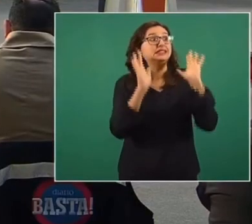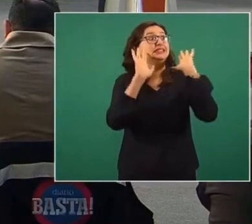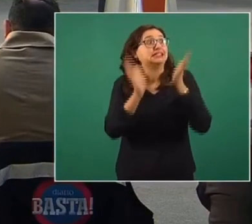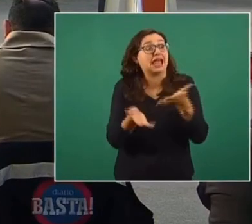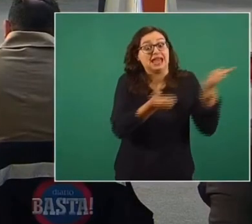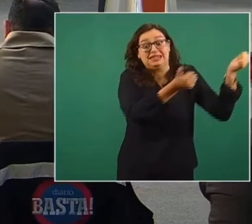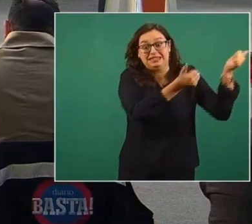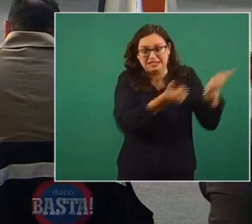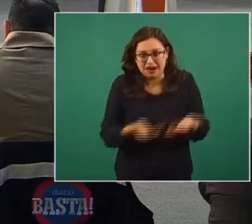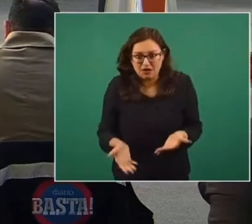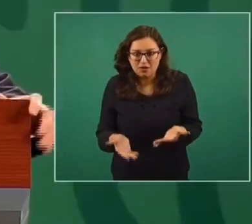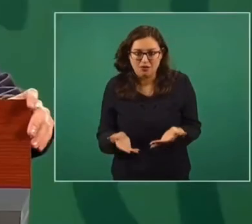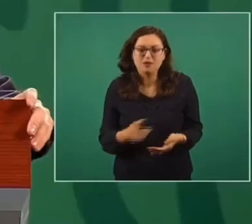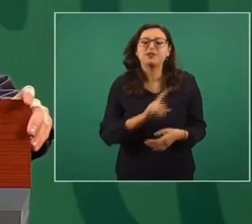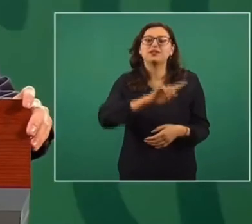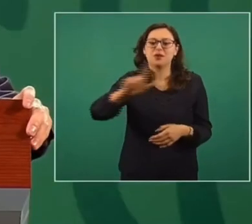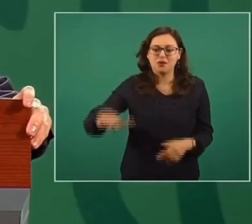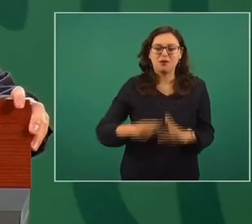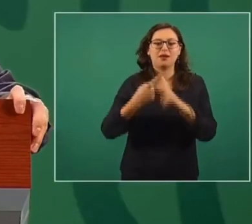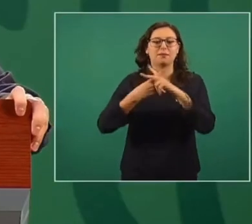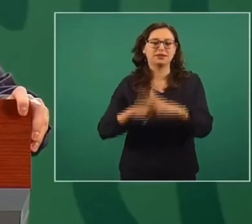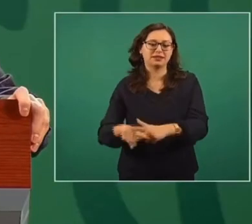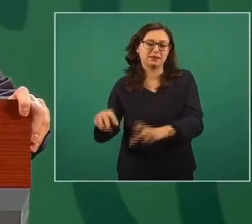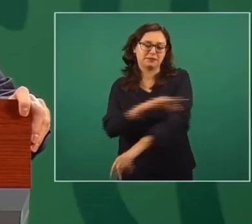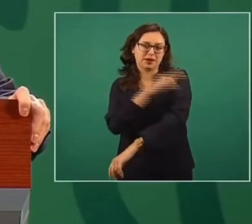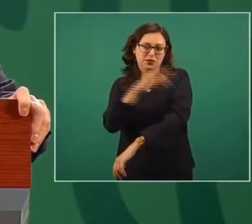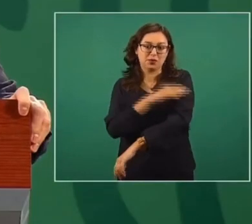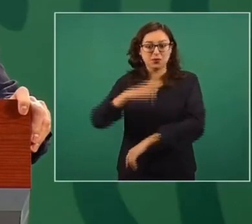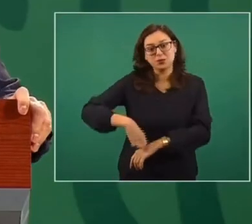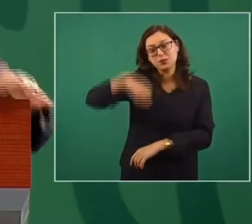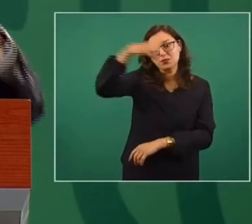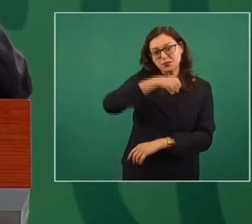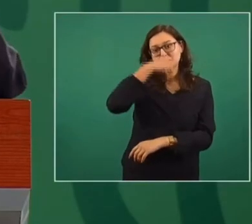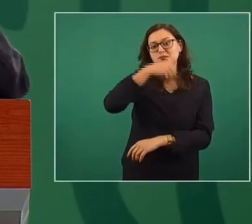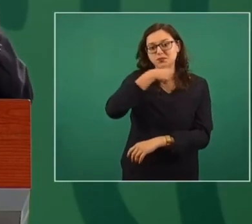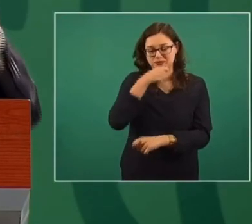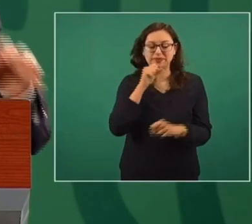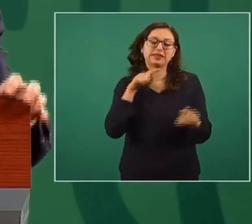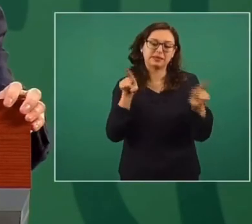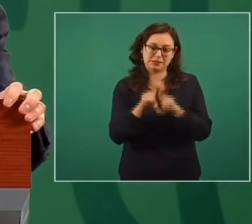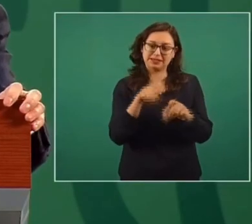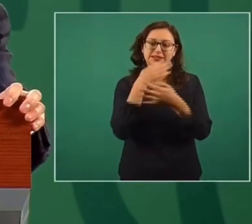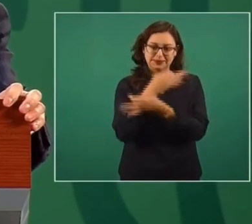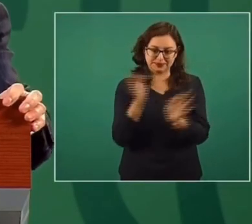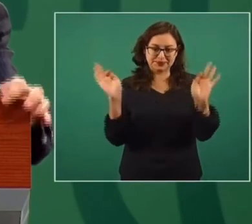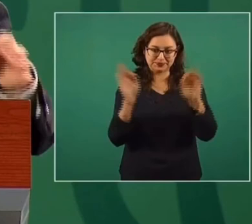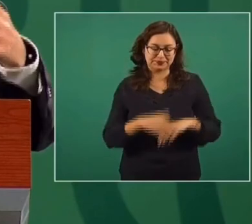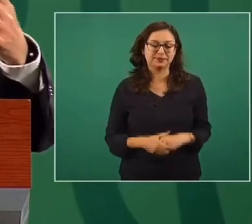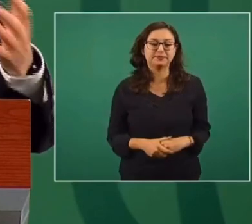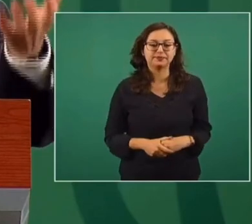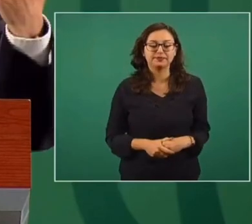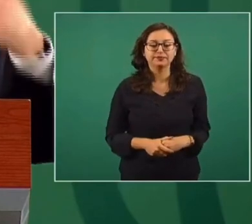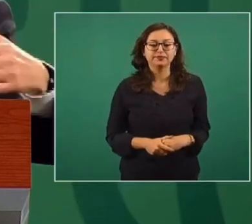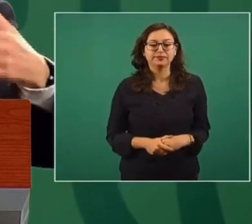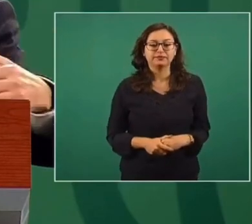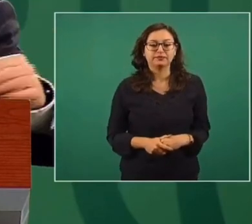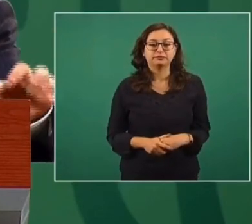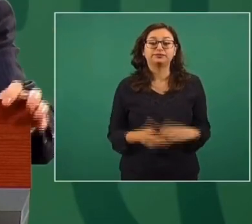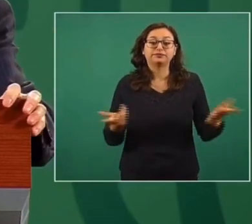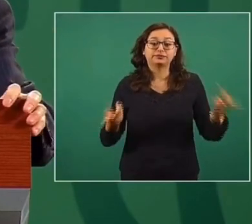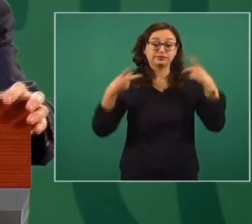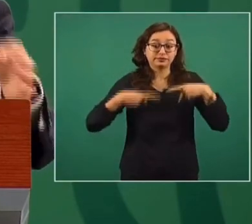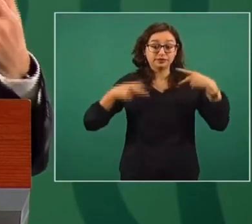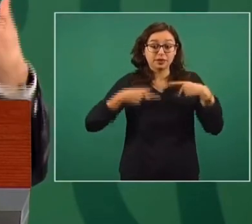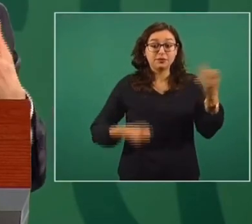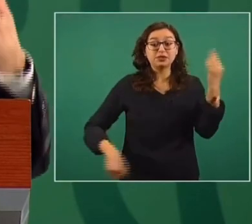embarque y anunciaremos el momento en donde ya puedan irse a vacunar. Y en general, para todas las personas, recibirán una